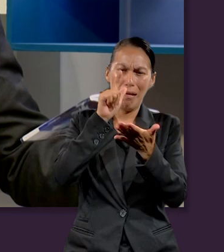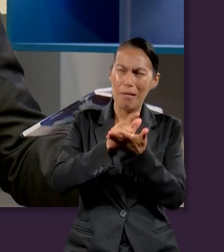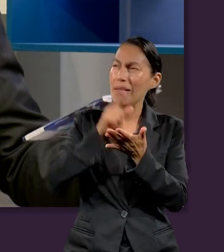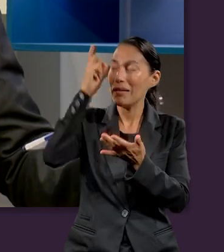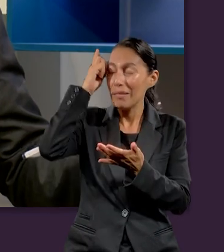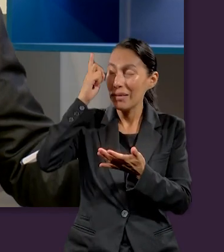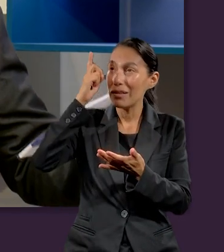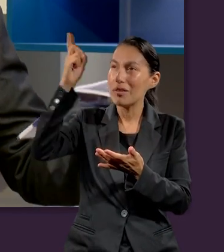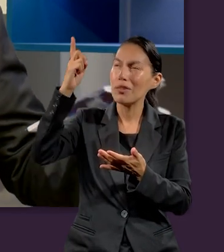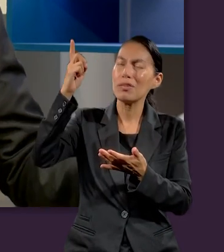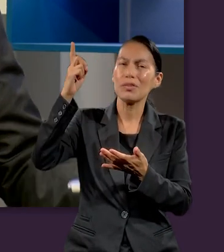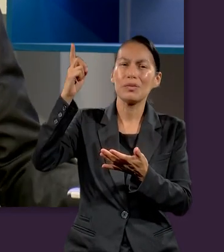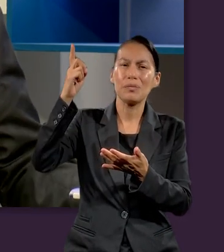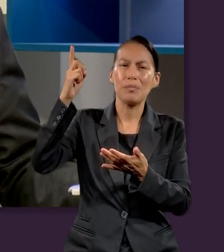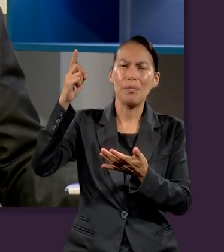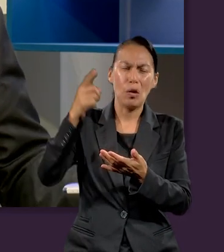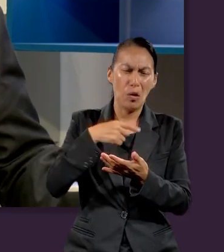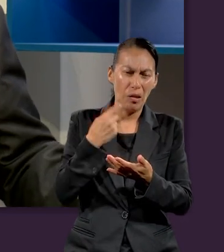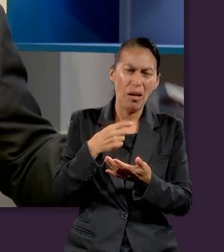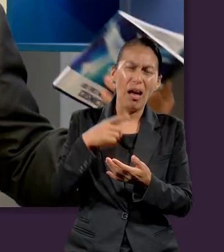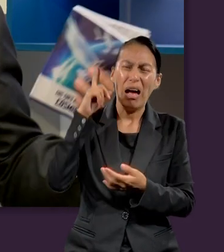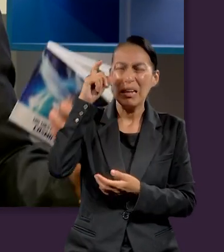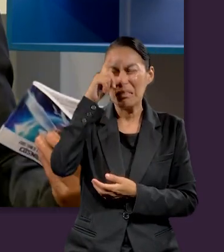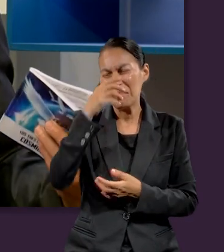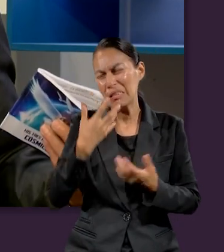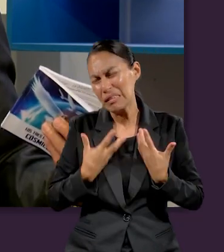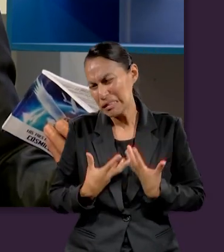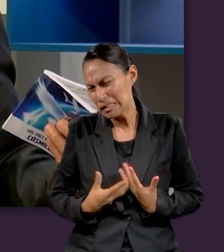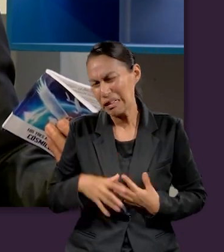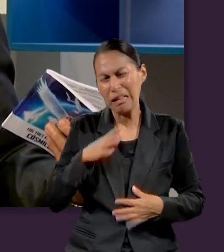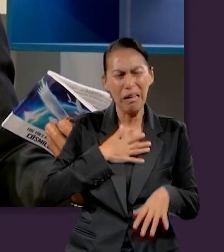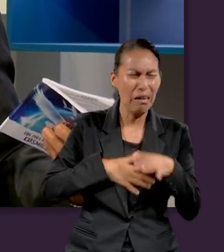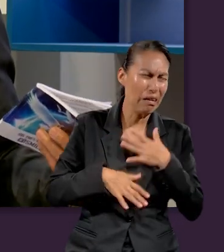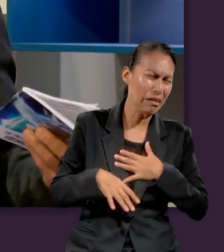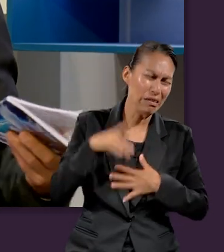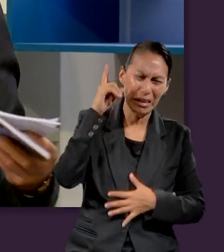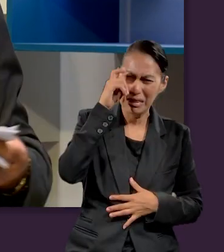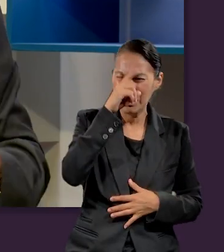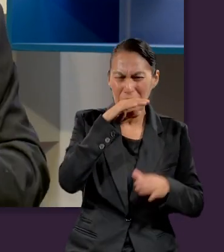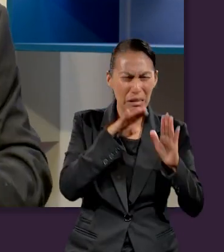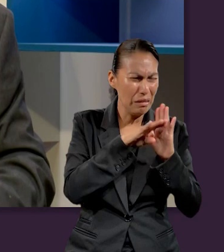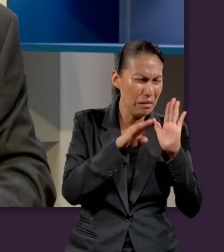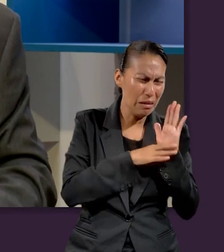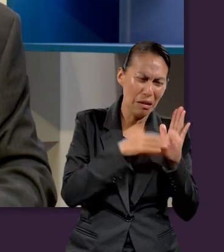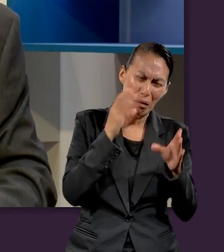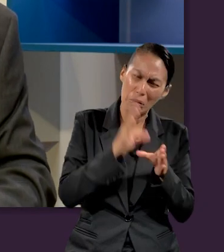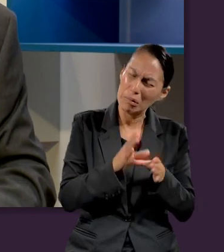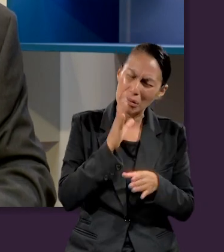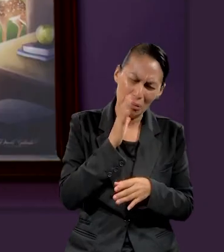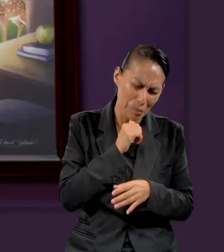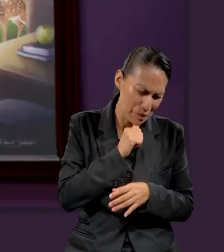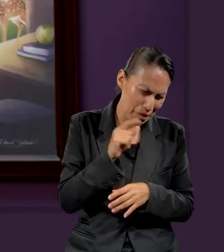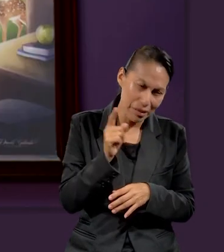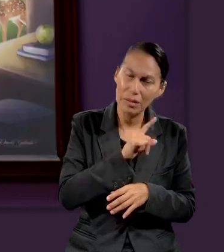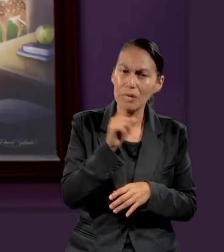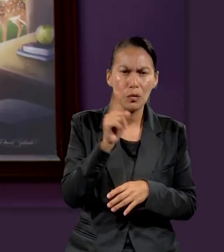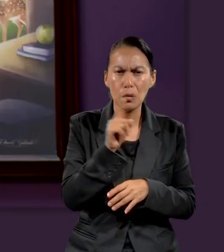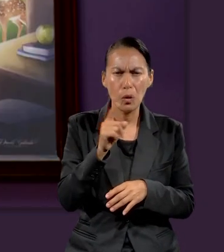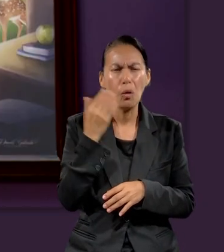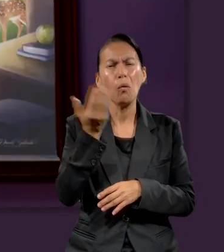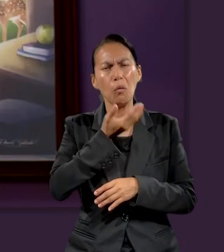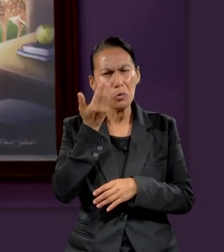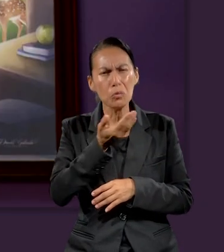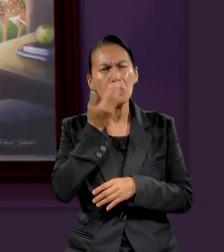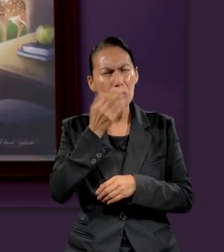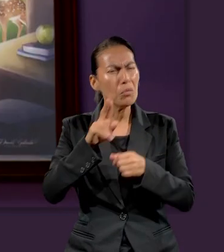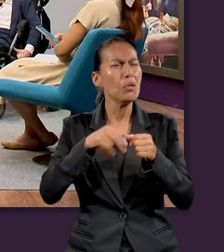los que tenemos la ley del Señor, no como una carga, sino como una forma de vida. Ahí